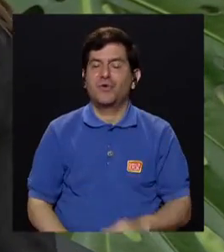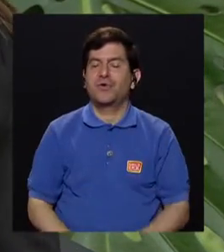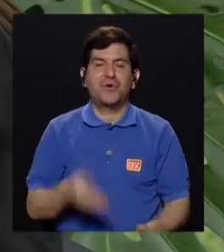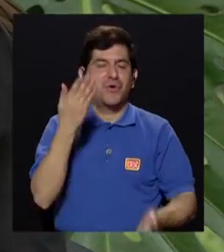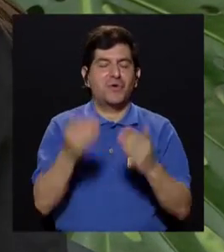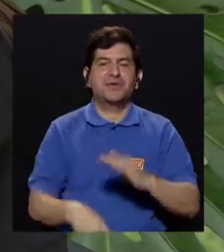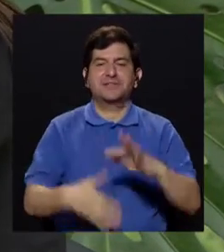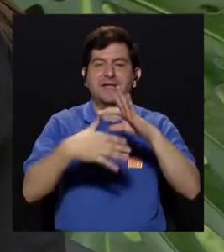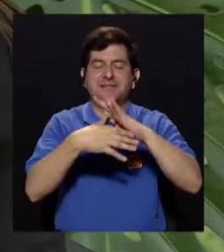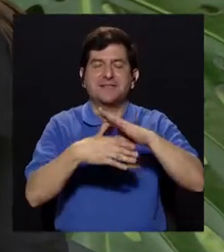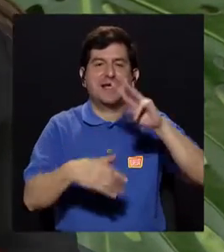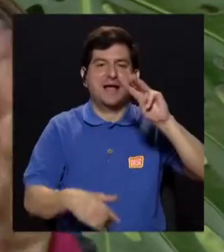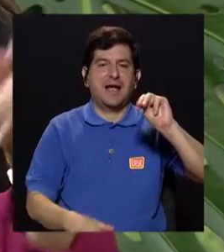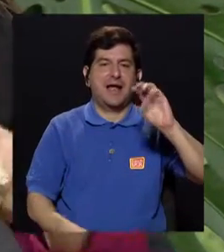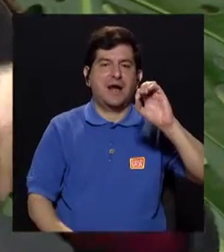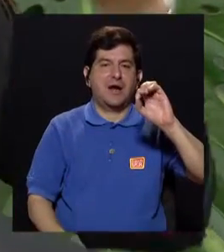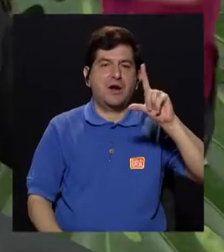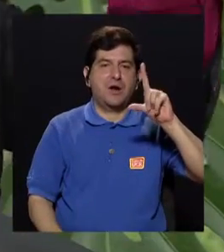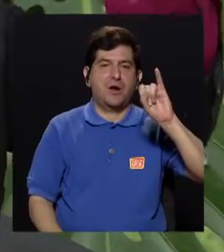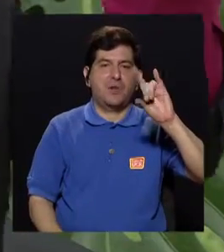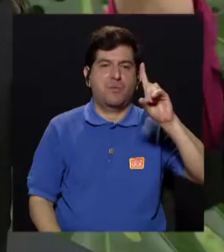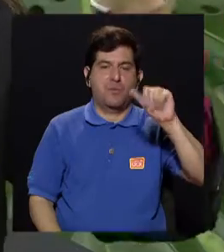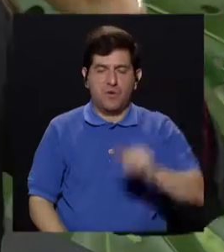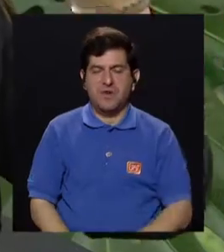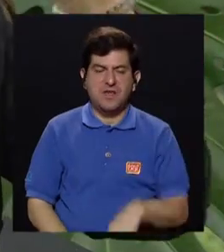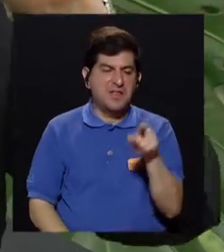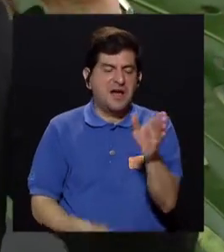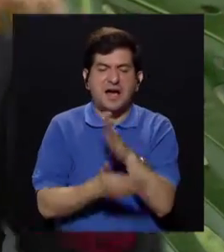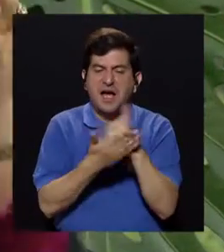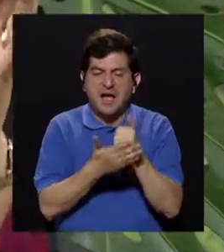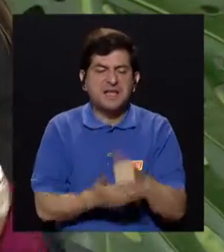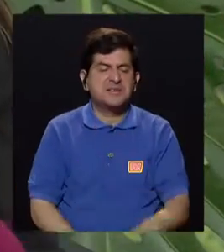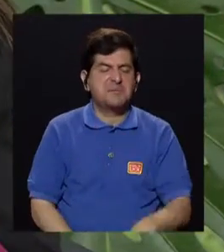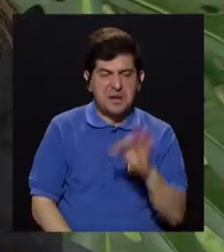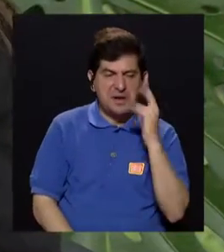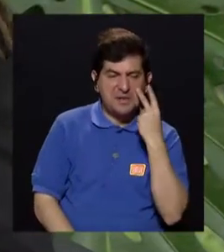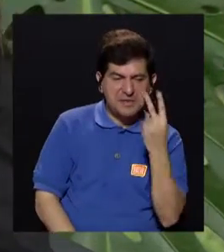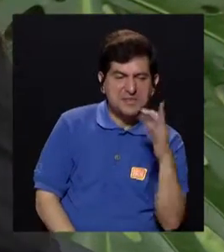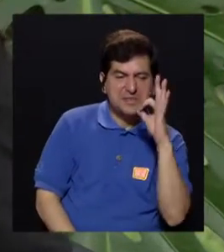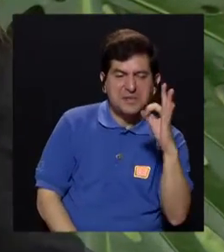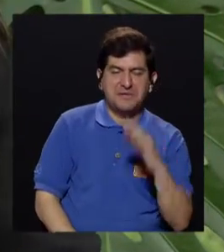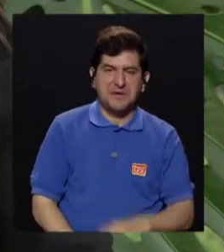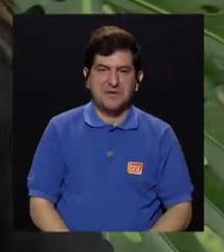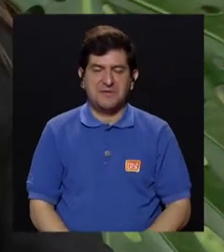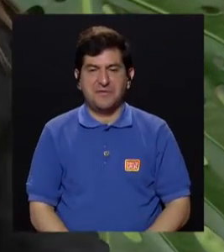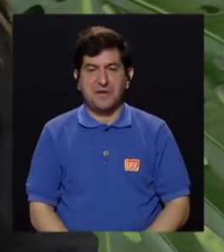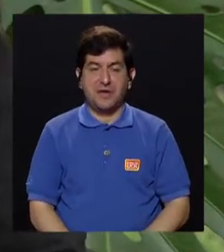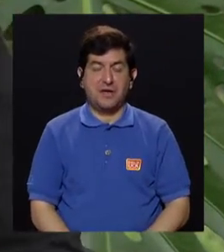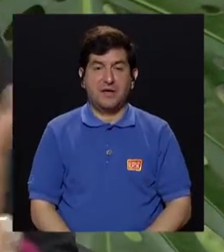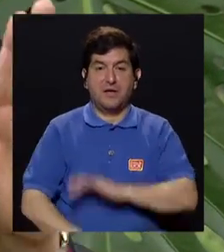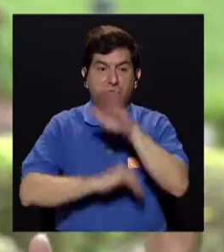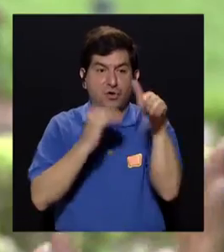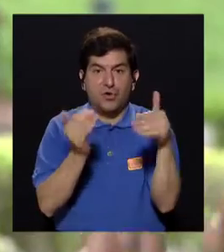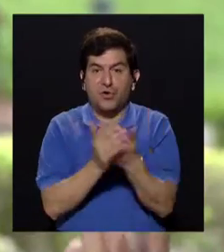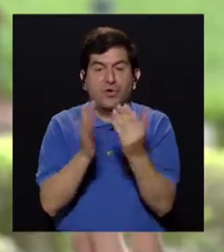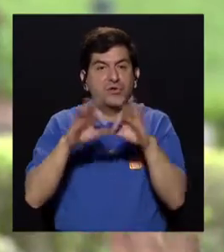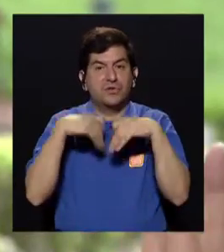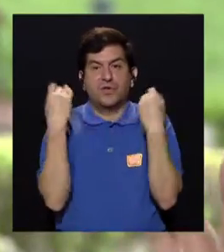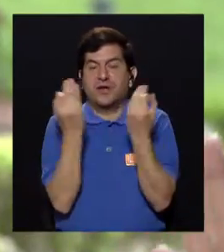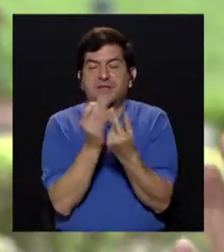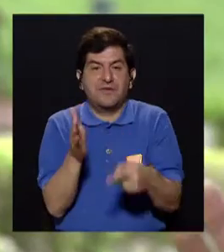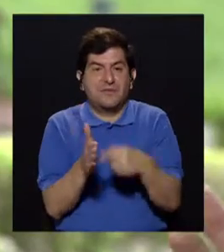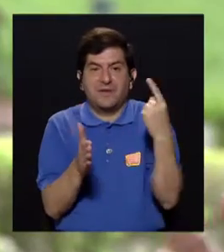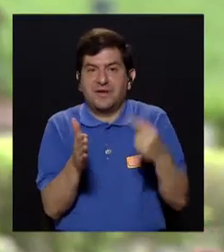la carne molida que uno le dice al carnicero, mire ese pedacito que no tiene pellejo ni nada, ¿verdad? A veces uno puede hacer, no todas las